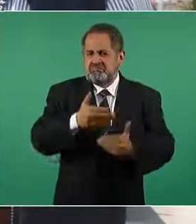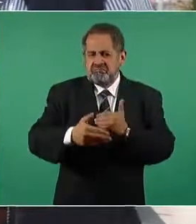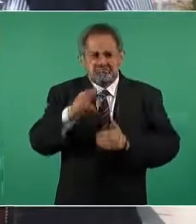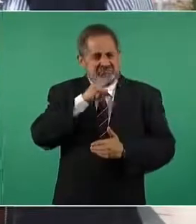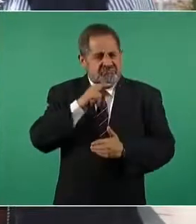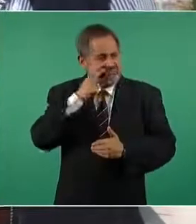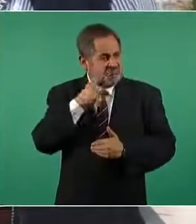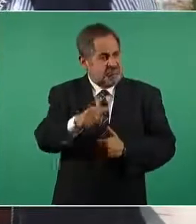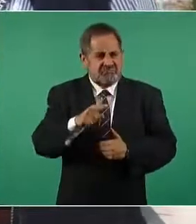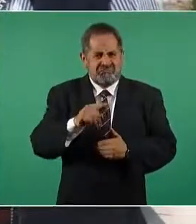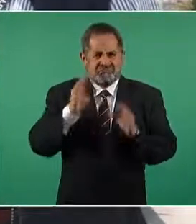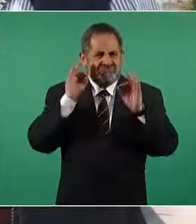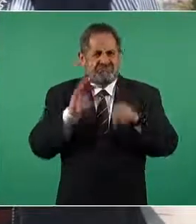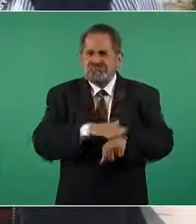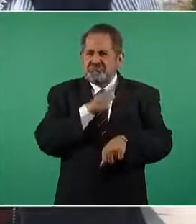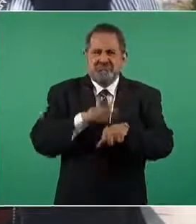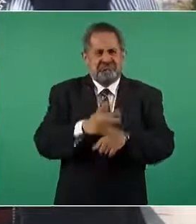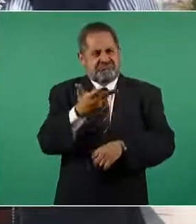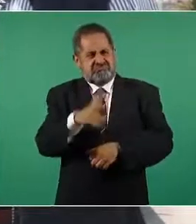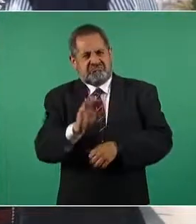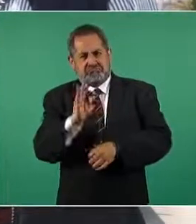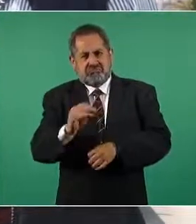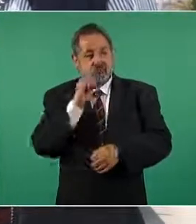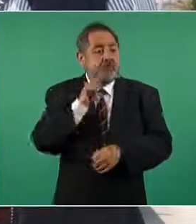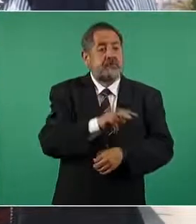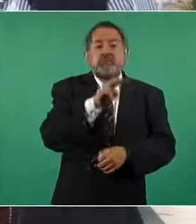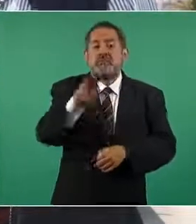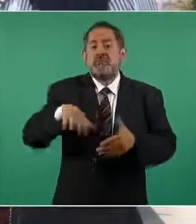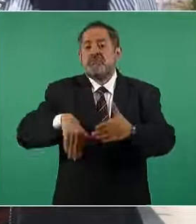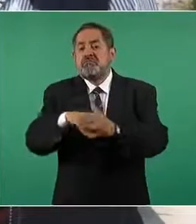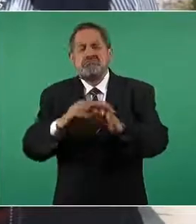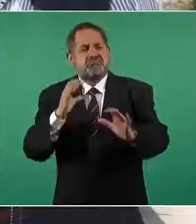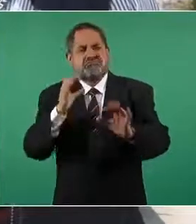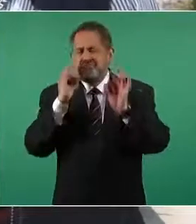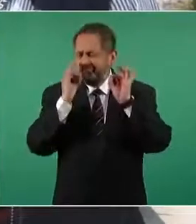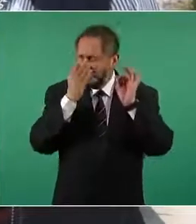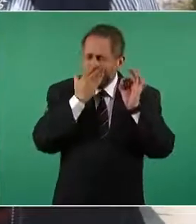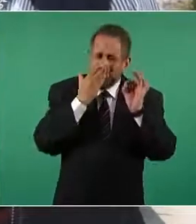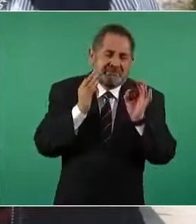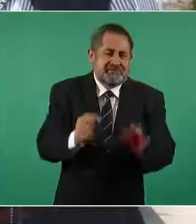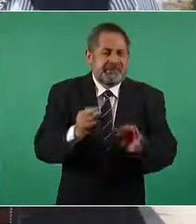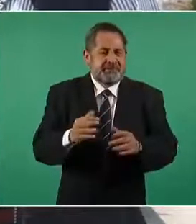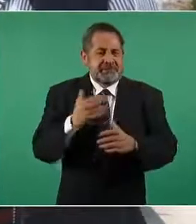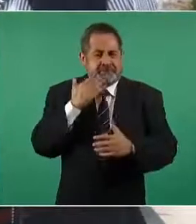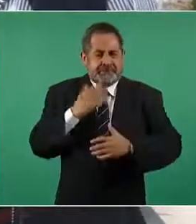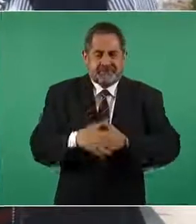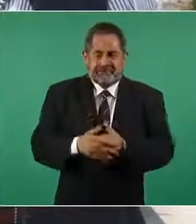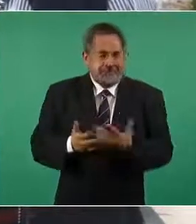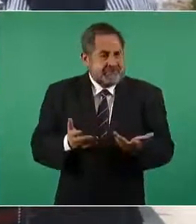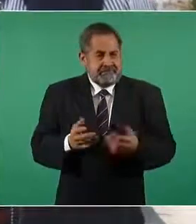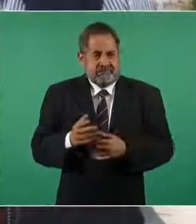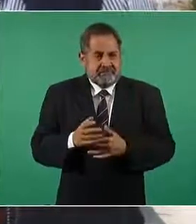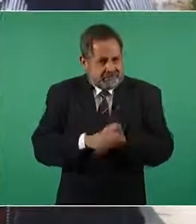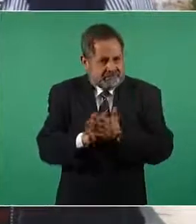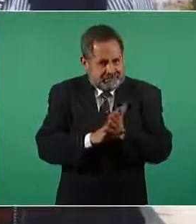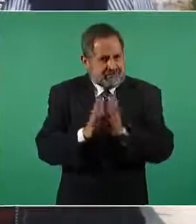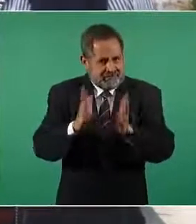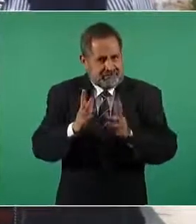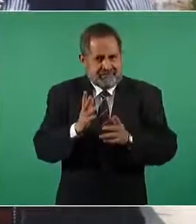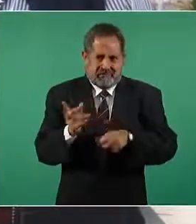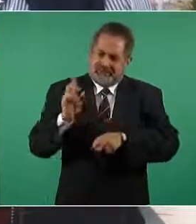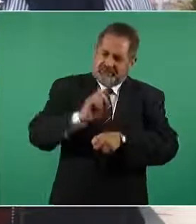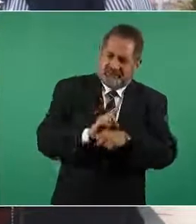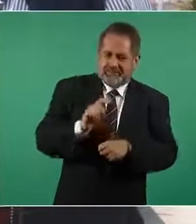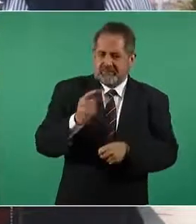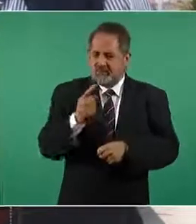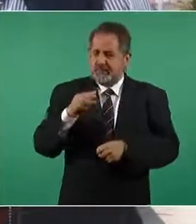son de 10 ya logramos ver también avance en lo que es el área terminal y este ansiosos de que llegue el 21 de